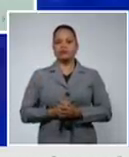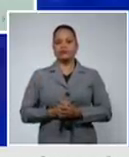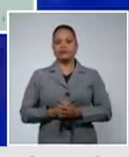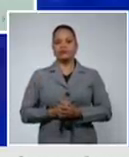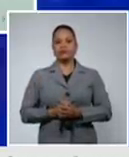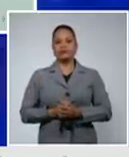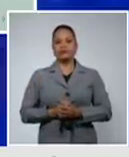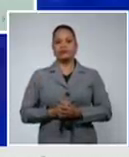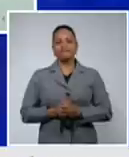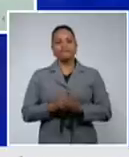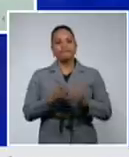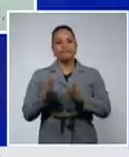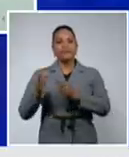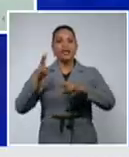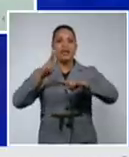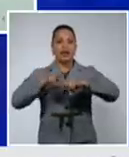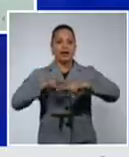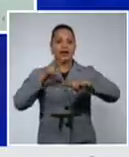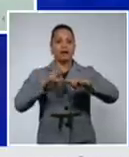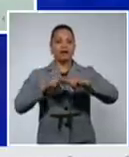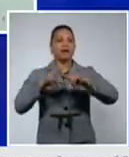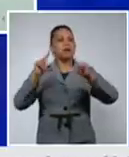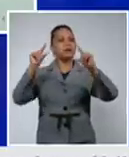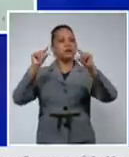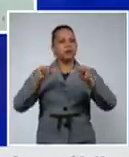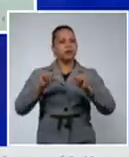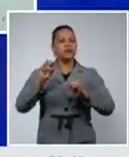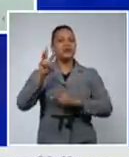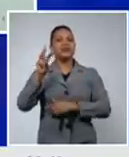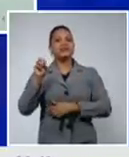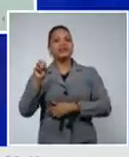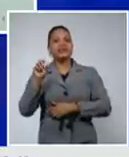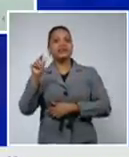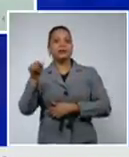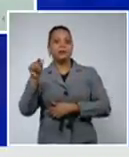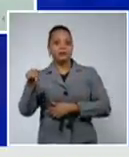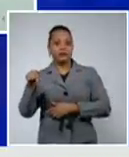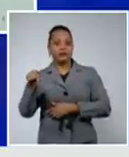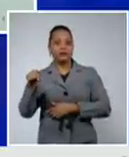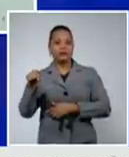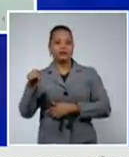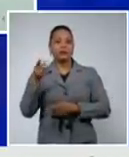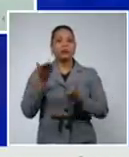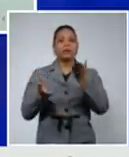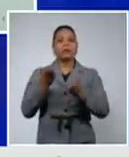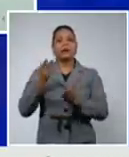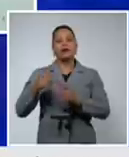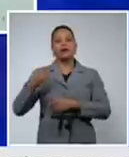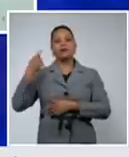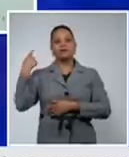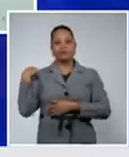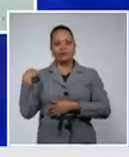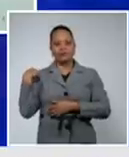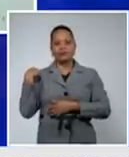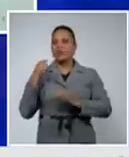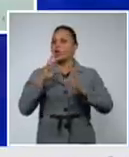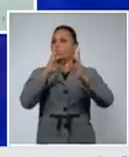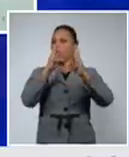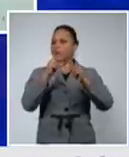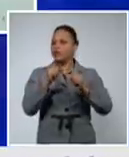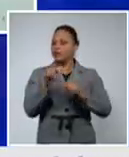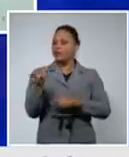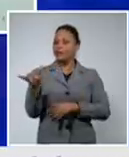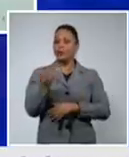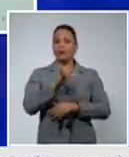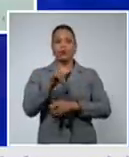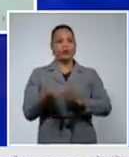La Habana disminuye en 30 el número de casos en el día de ayer cifra de toda forma muy